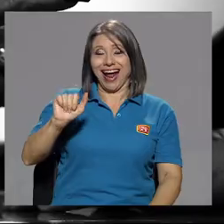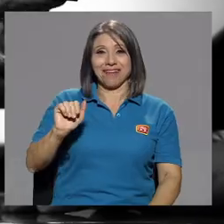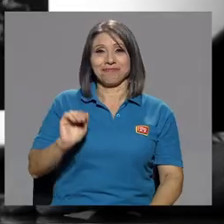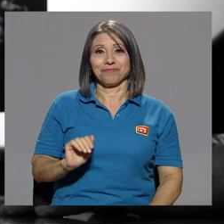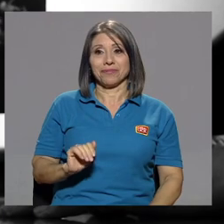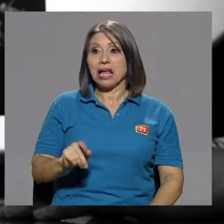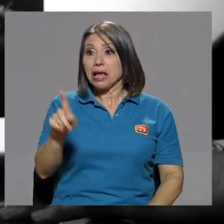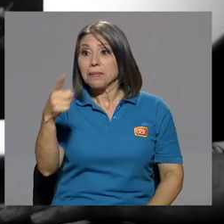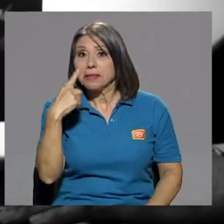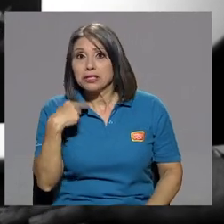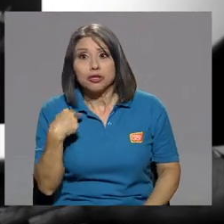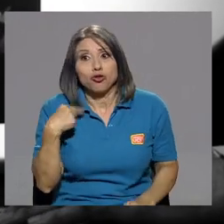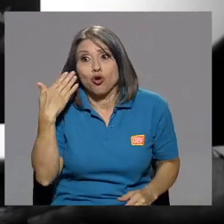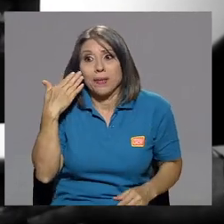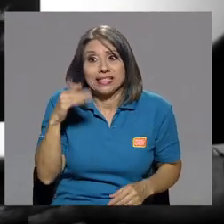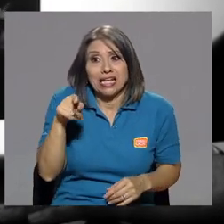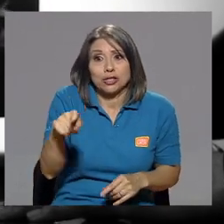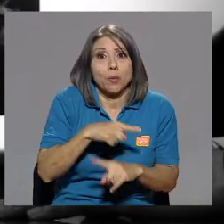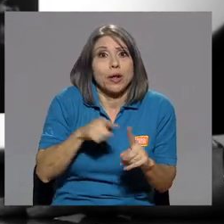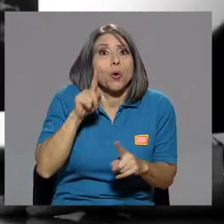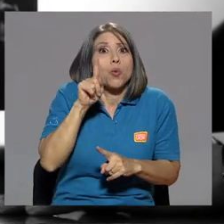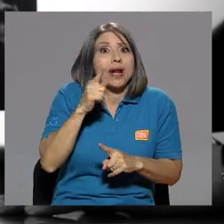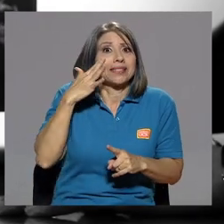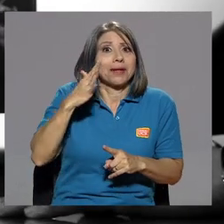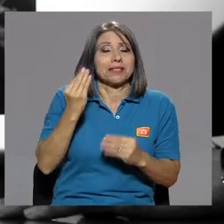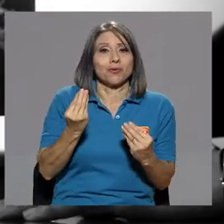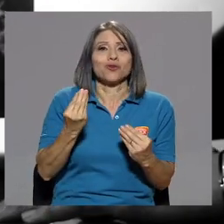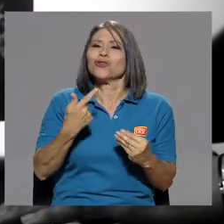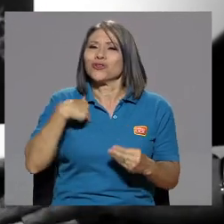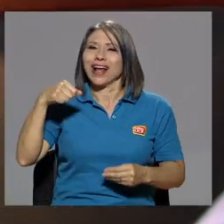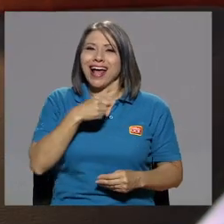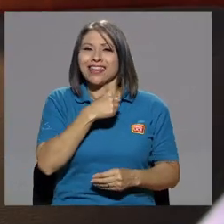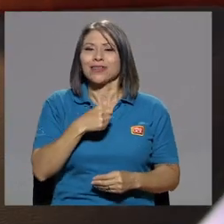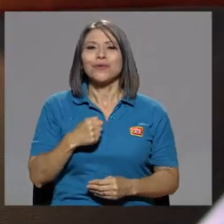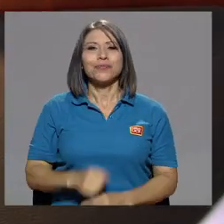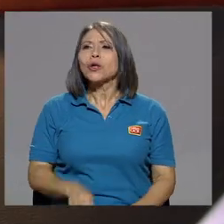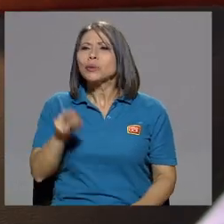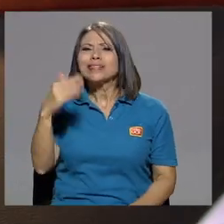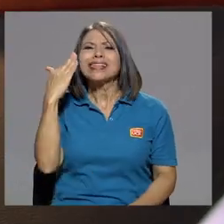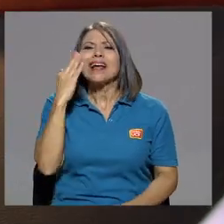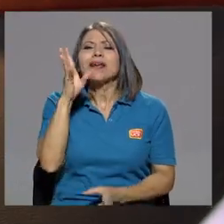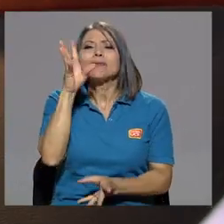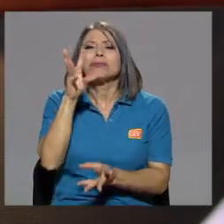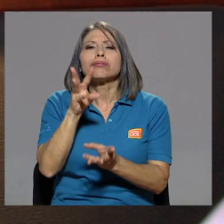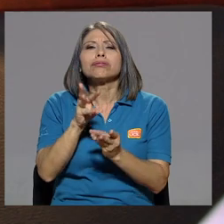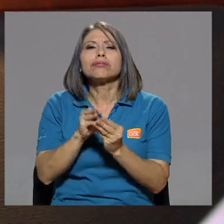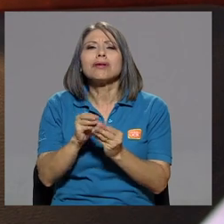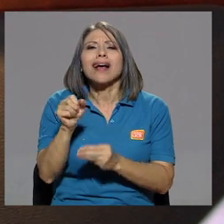me sé eso, pero hay una que se parece mucho. Y la canto. ¿Cuántas canciones se sabe?